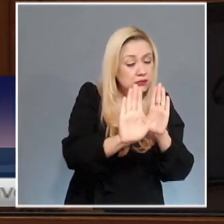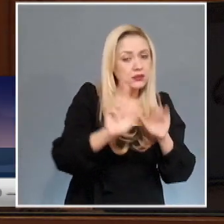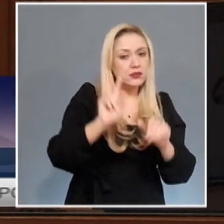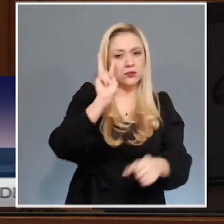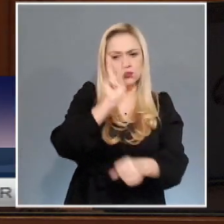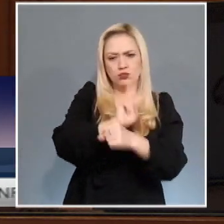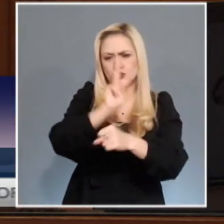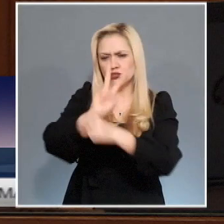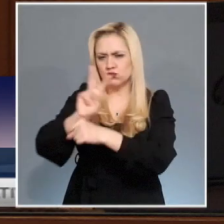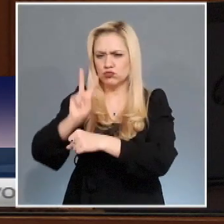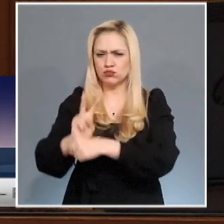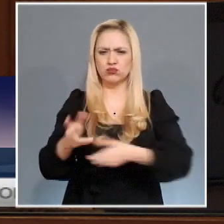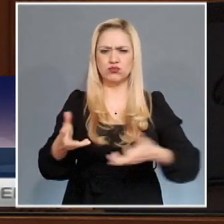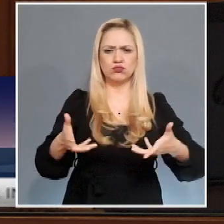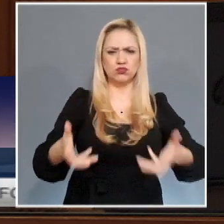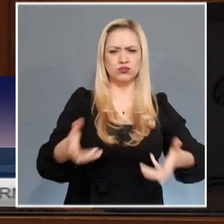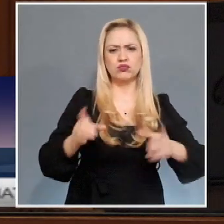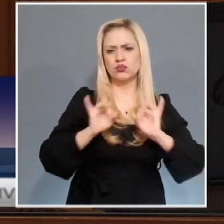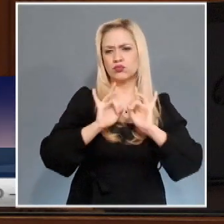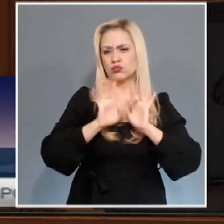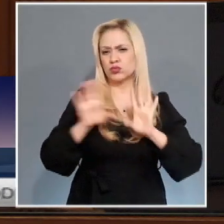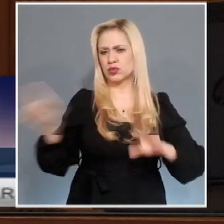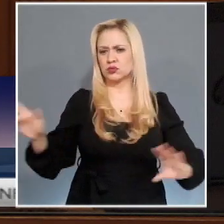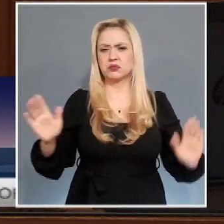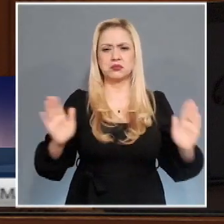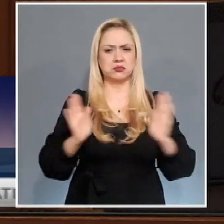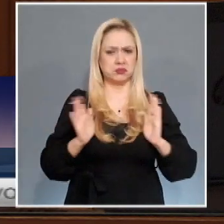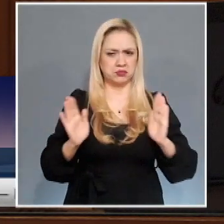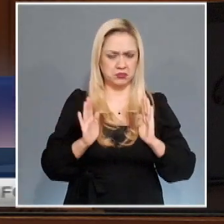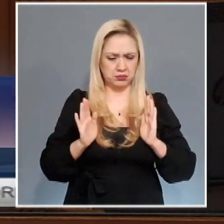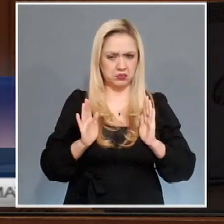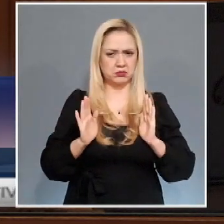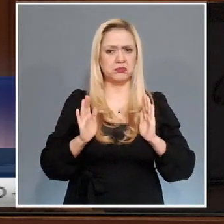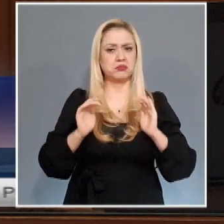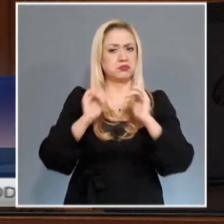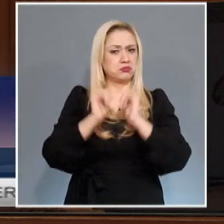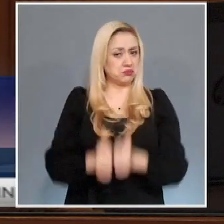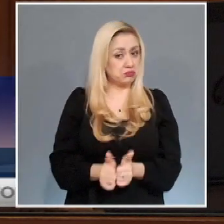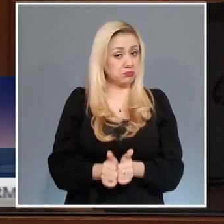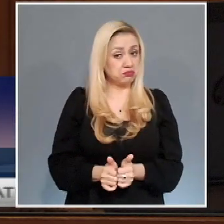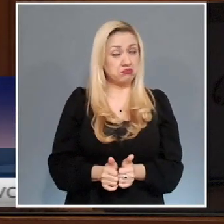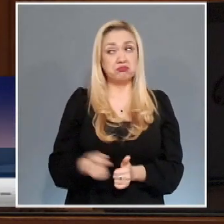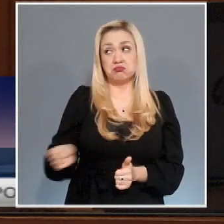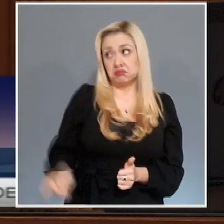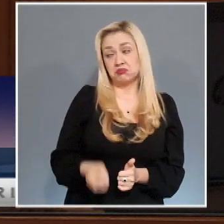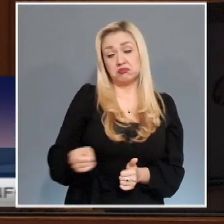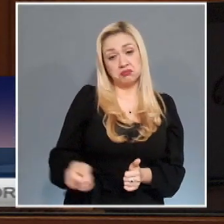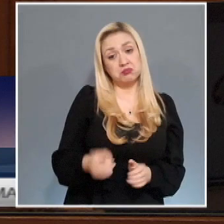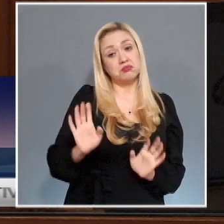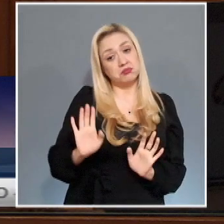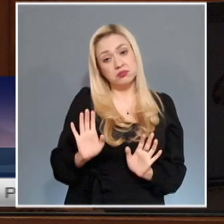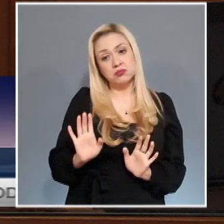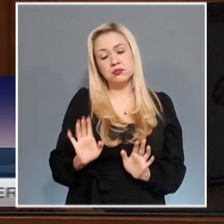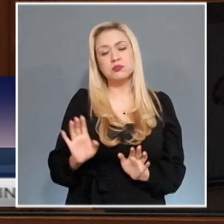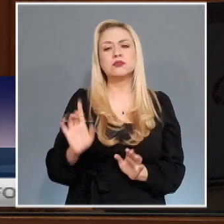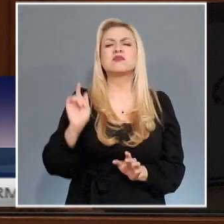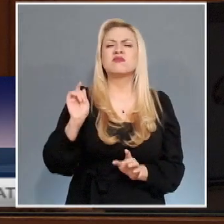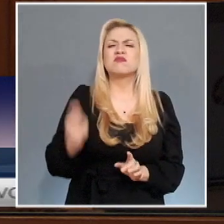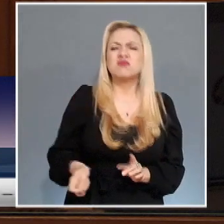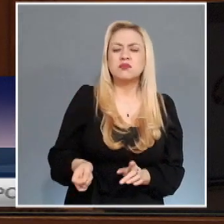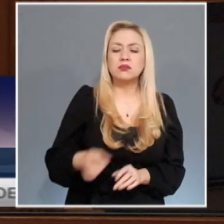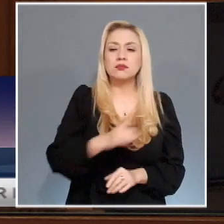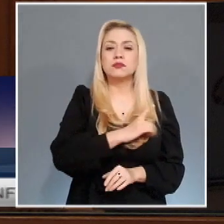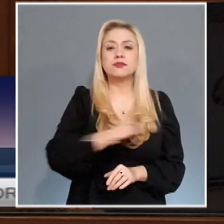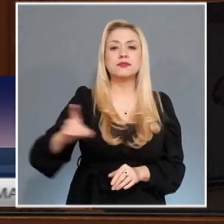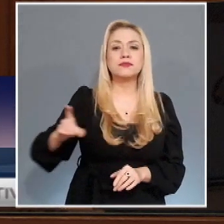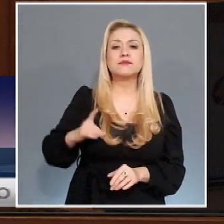que realice la Fuerza Armada Permanente deberá ser, entre otras características, subordinada